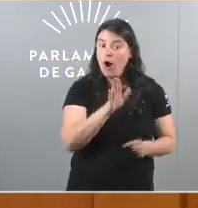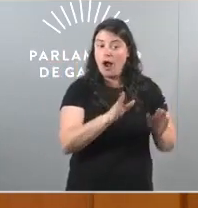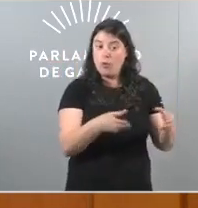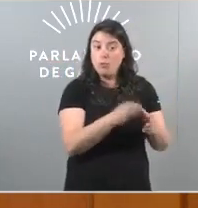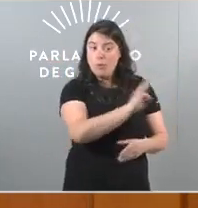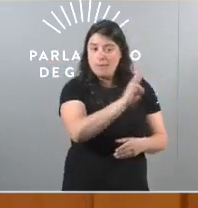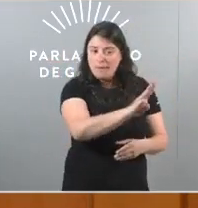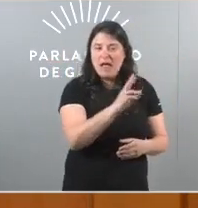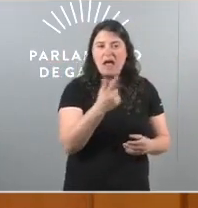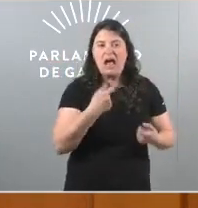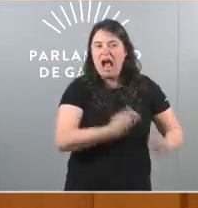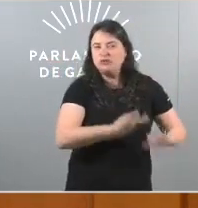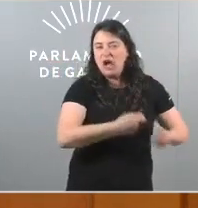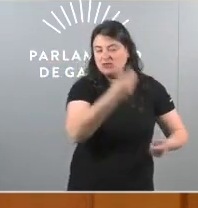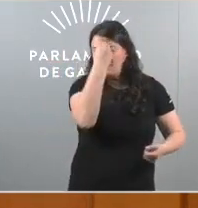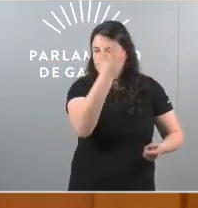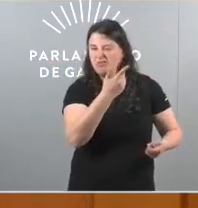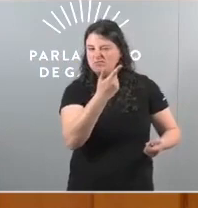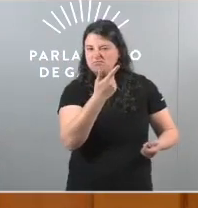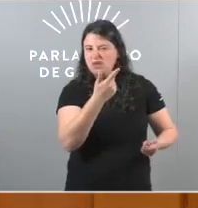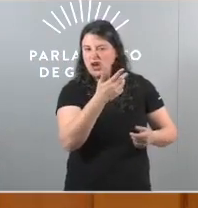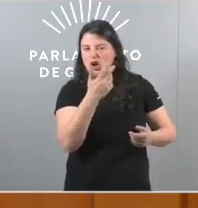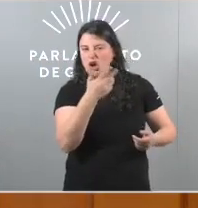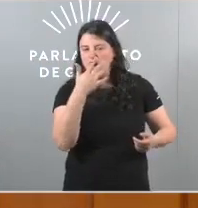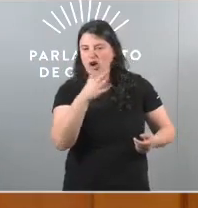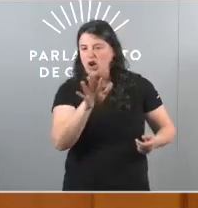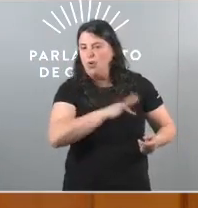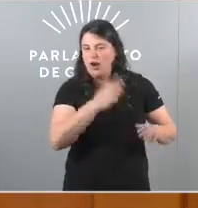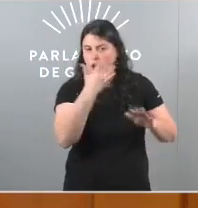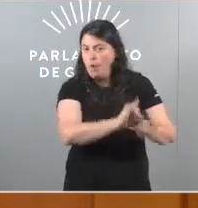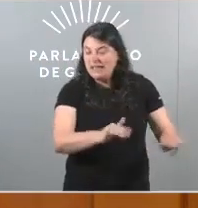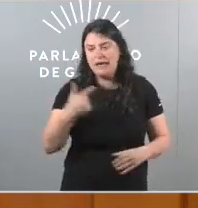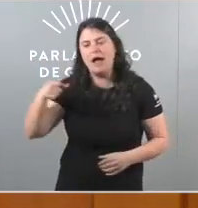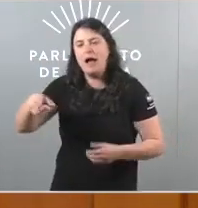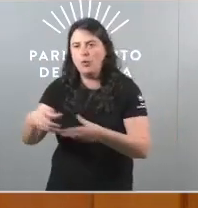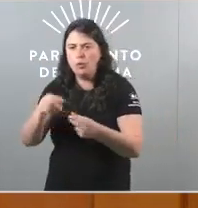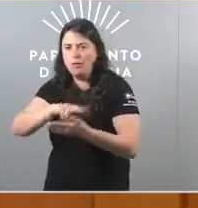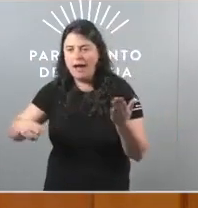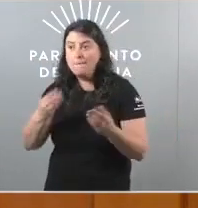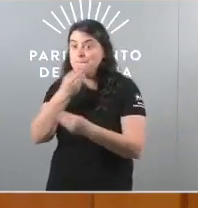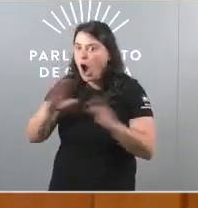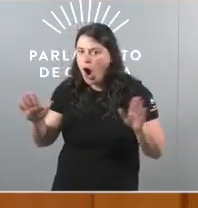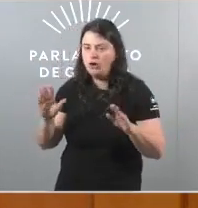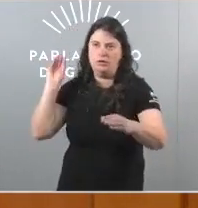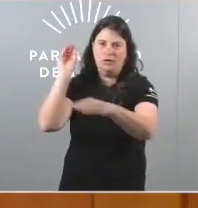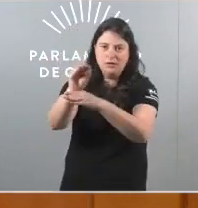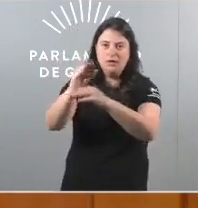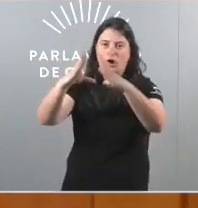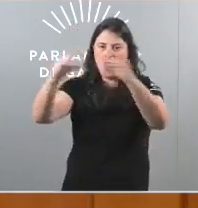ve un gasto no BNG vemos a mellor inversión que pode facer un país que é a formación da súa xente nova